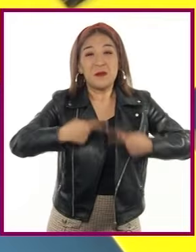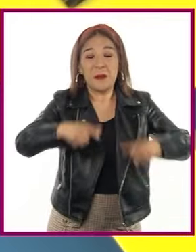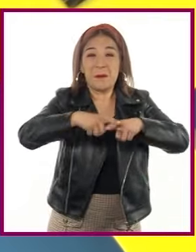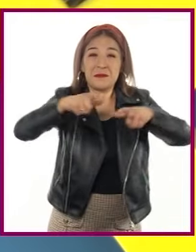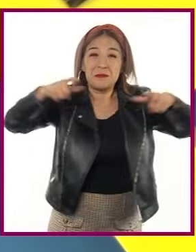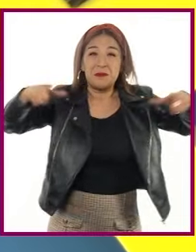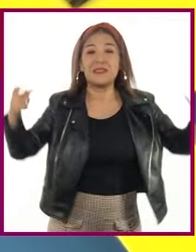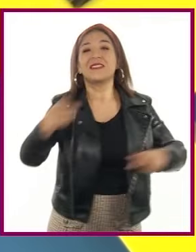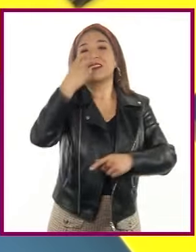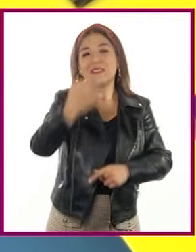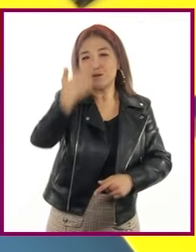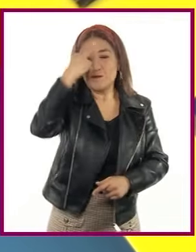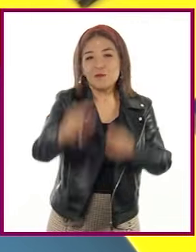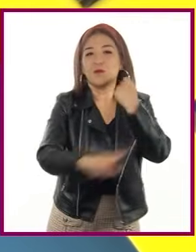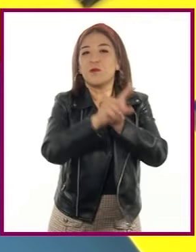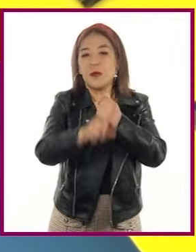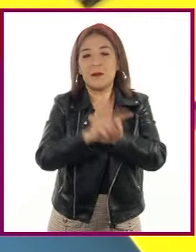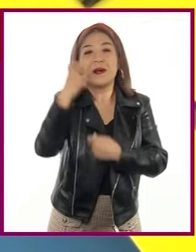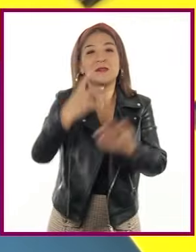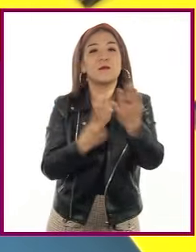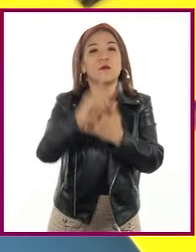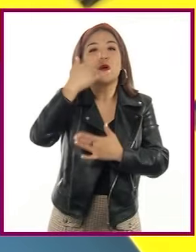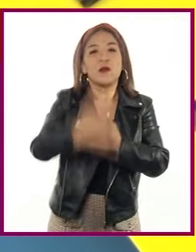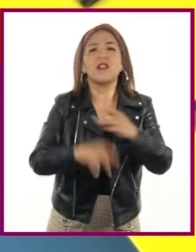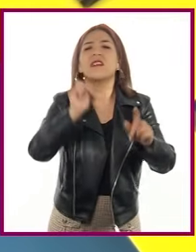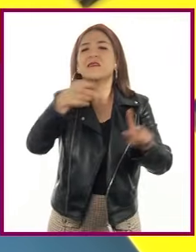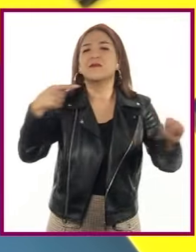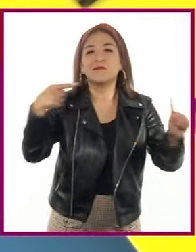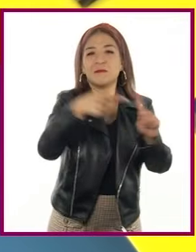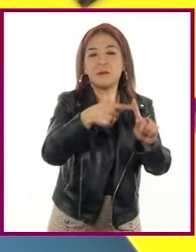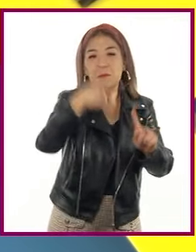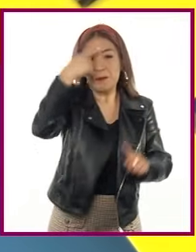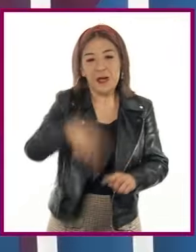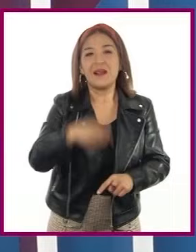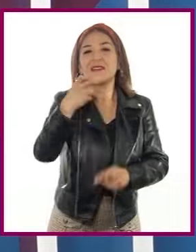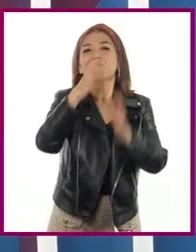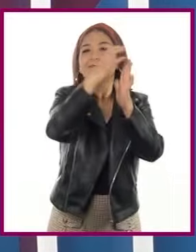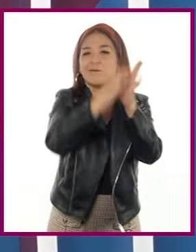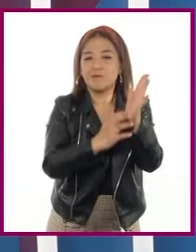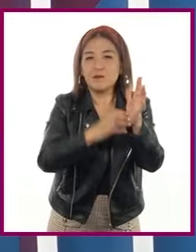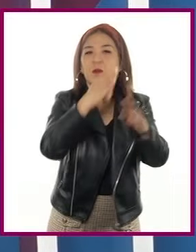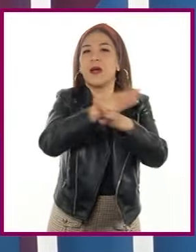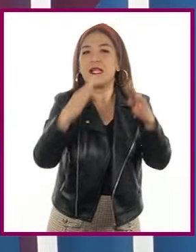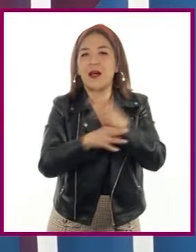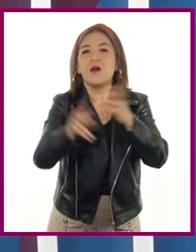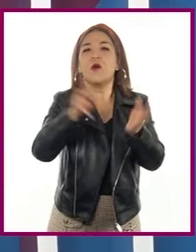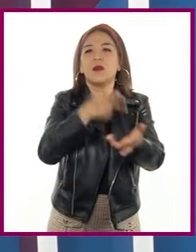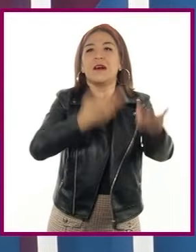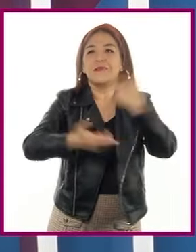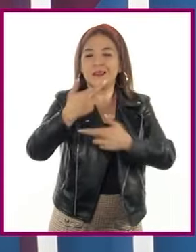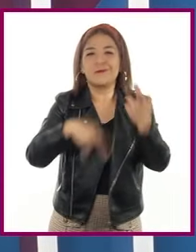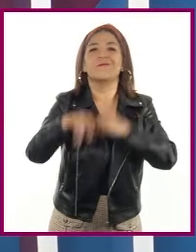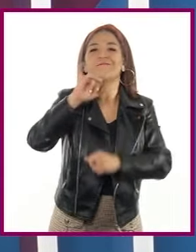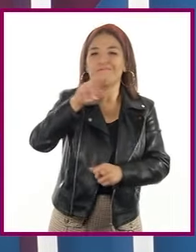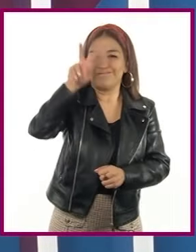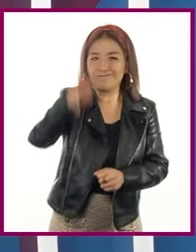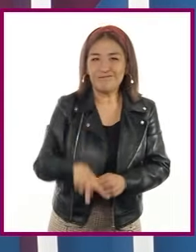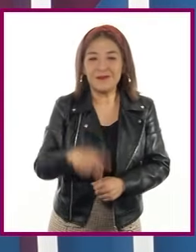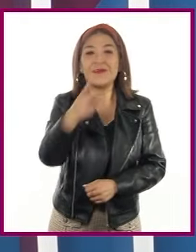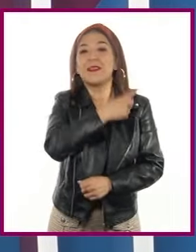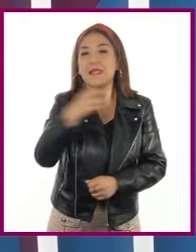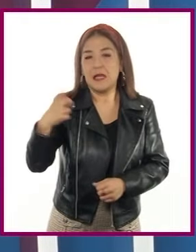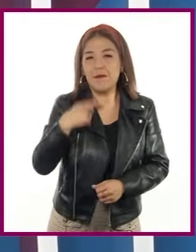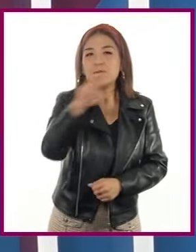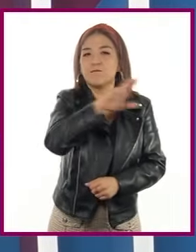representa un desafío para los proyectos que están encaminados a la sustentabilidad. Eso es verdad, maestro. Debemos